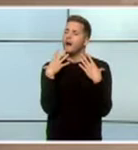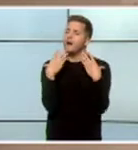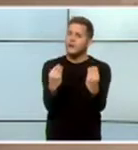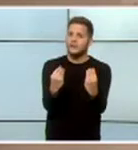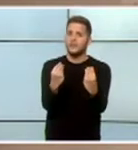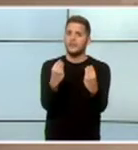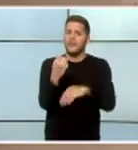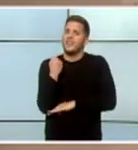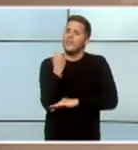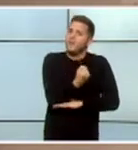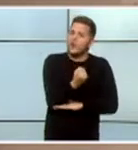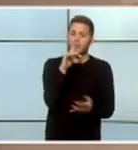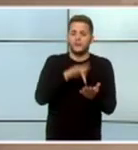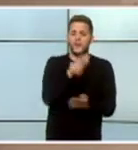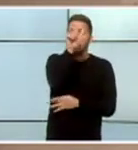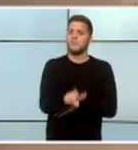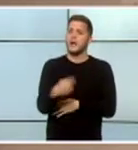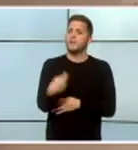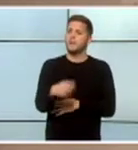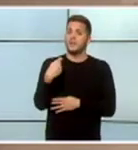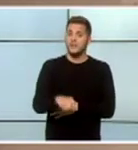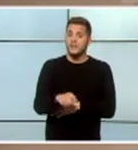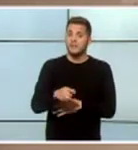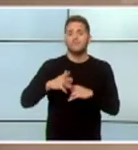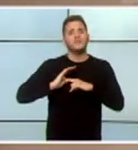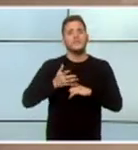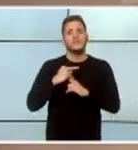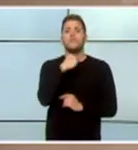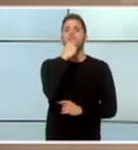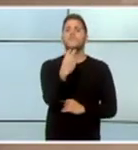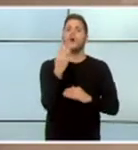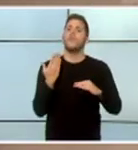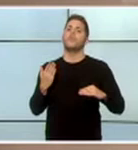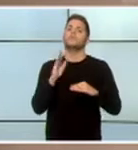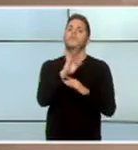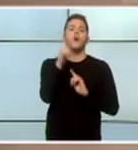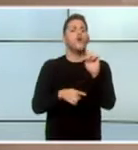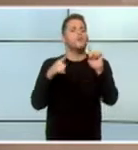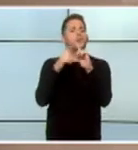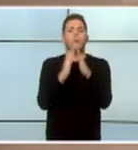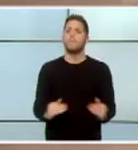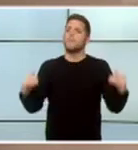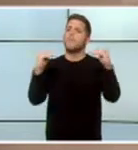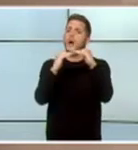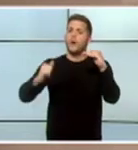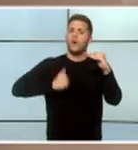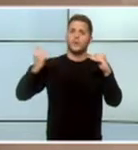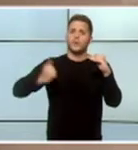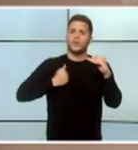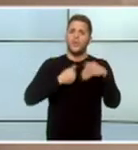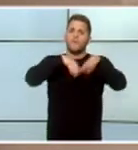apoya... ...cada vez que el presidente de esta región... ...alza su voz... ...en favor de la igualdad de oportunidades...